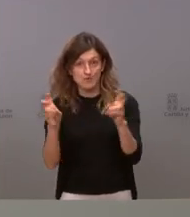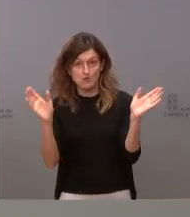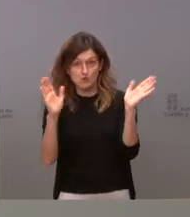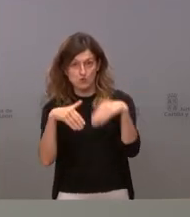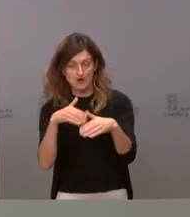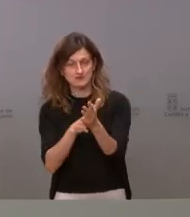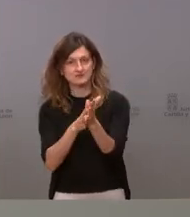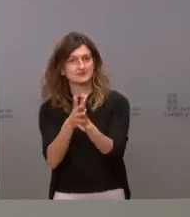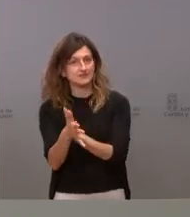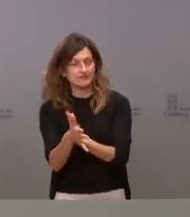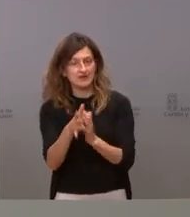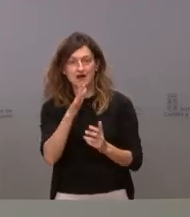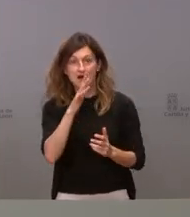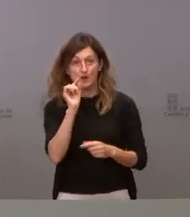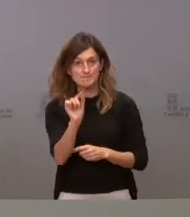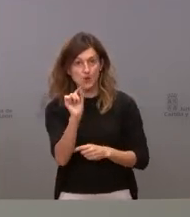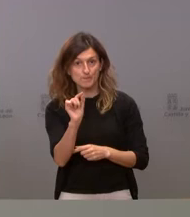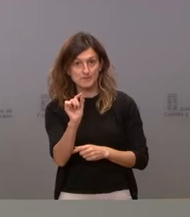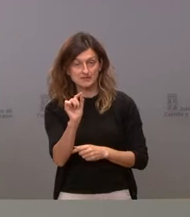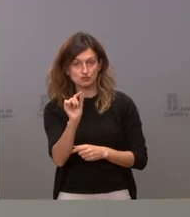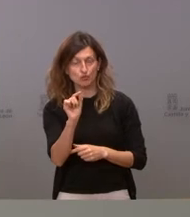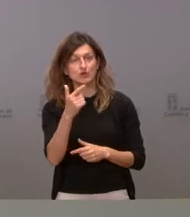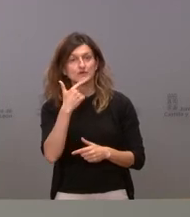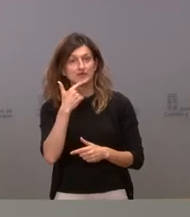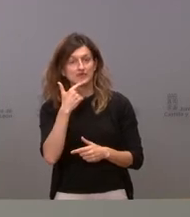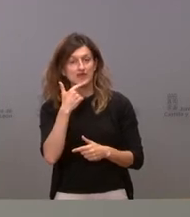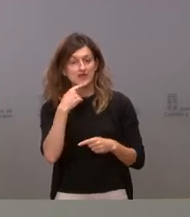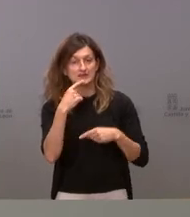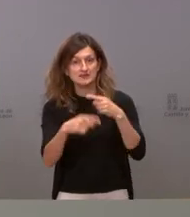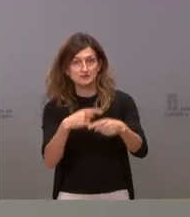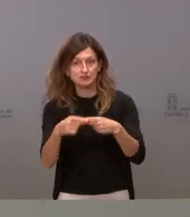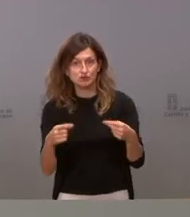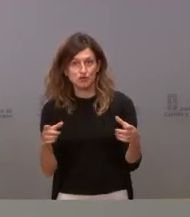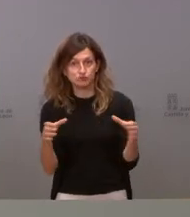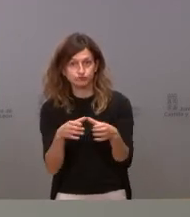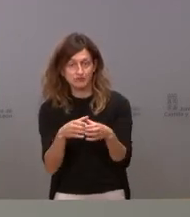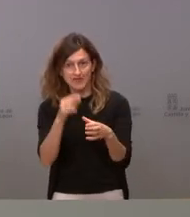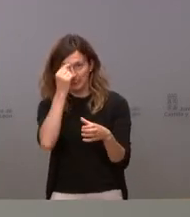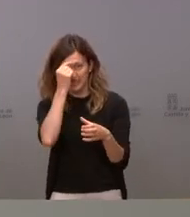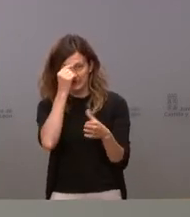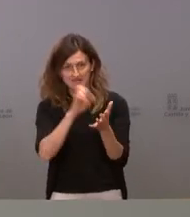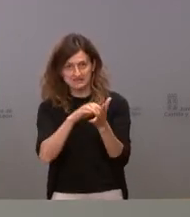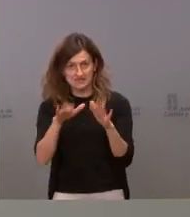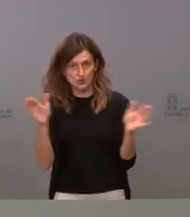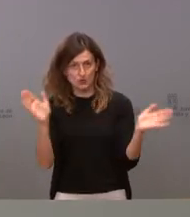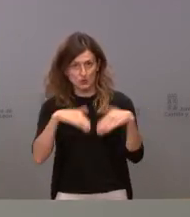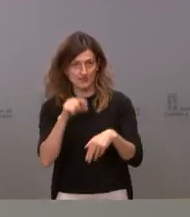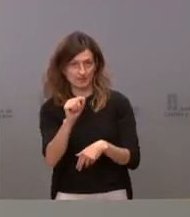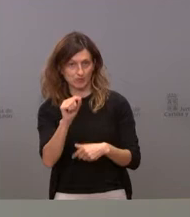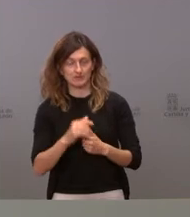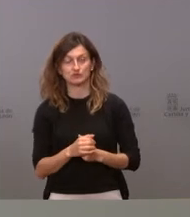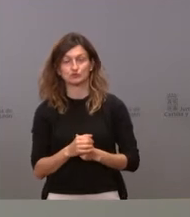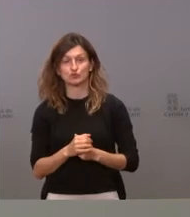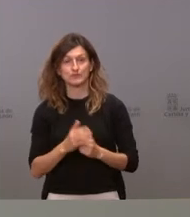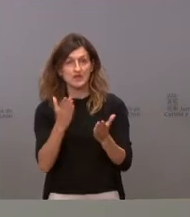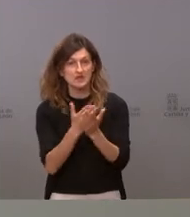momentos que no hay transmisión comunitaria de la variante Delta en Castilla y León. Los estudios